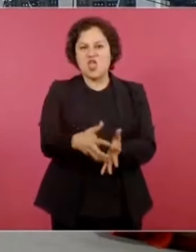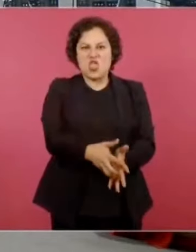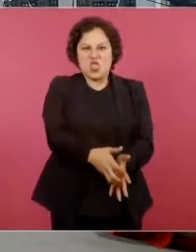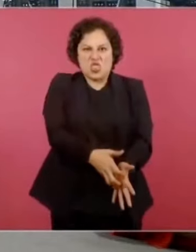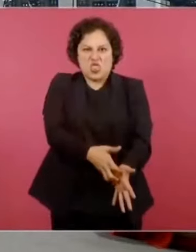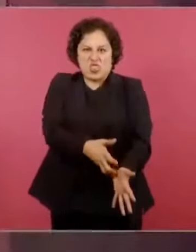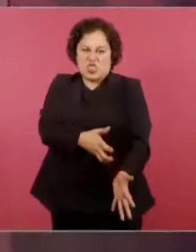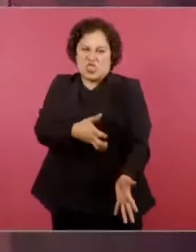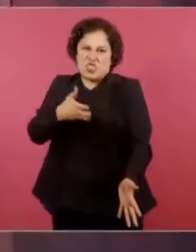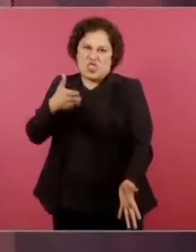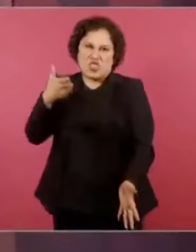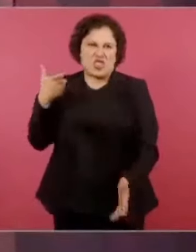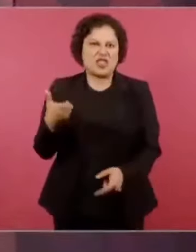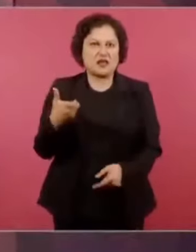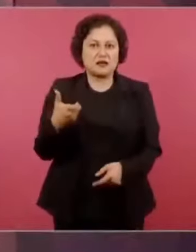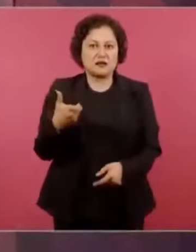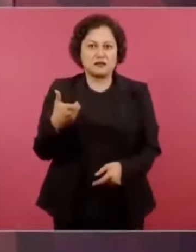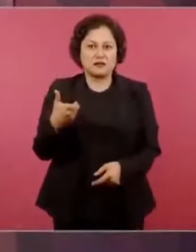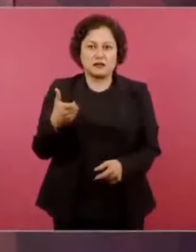no tenían eso.